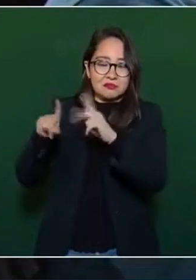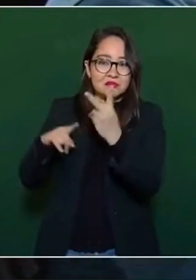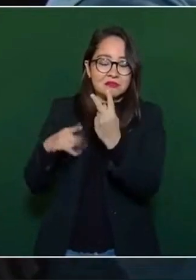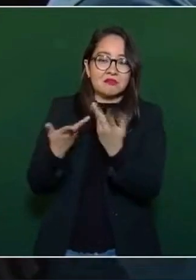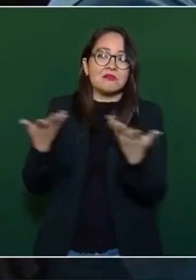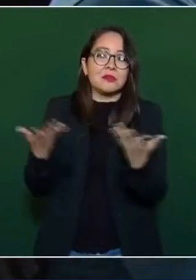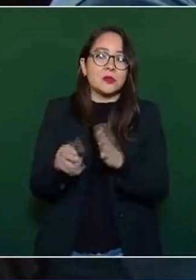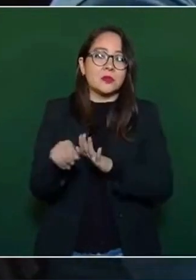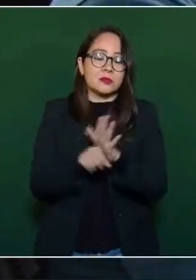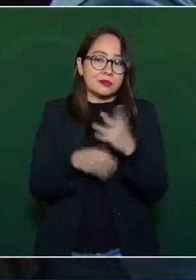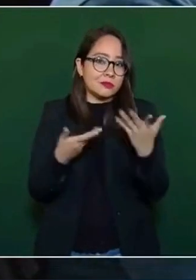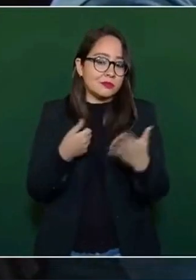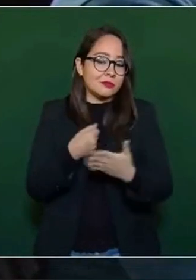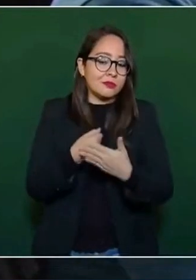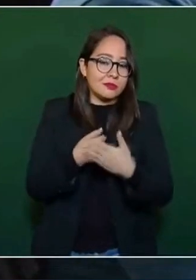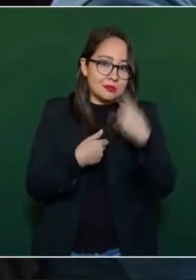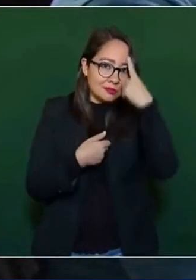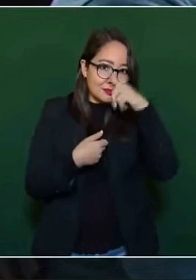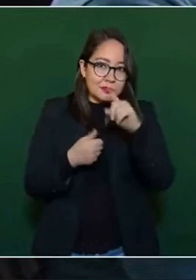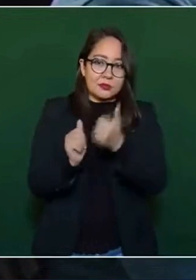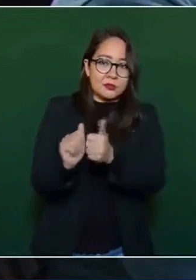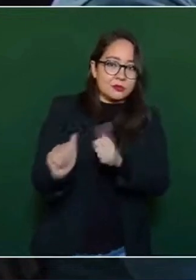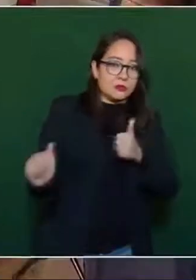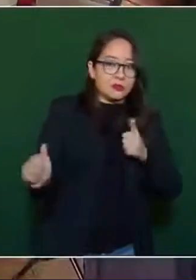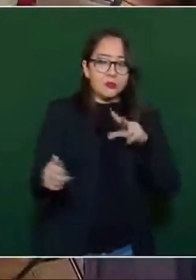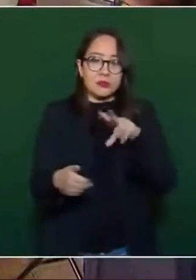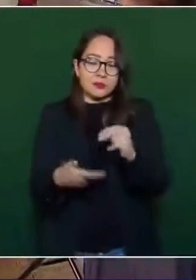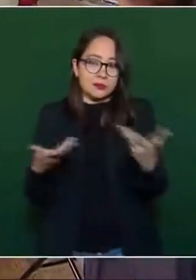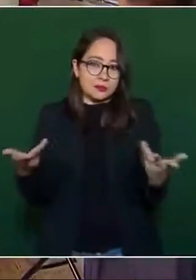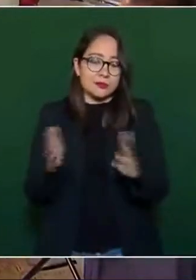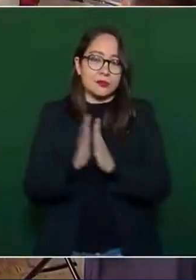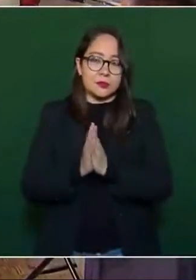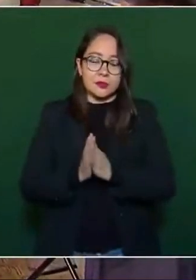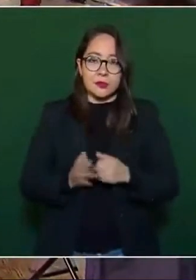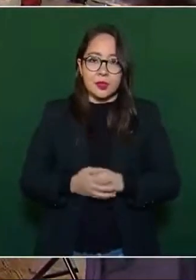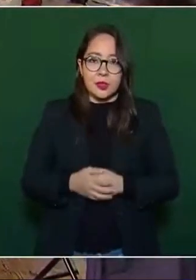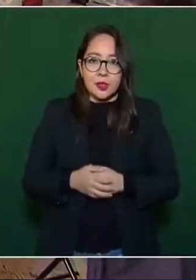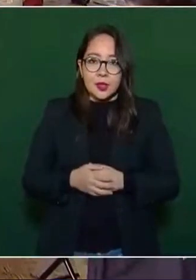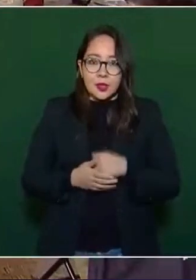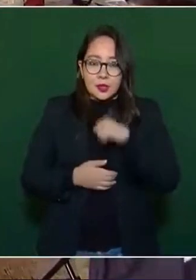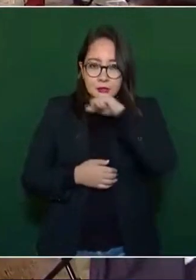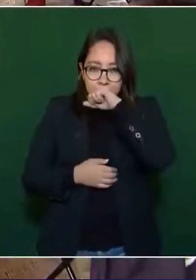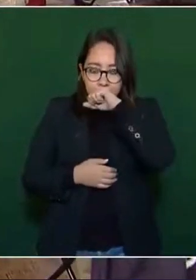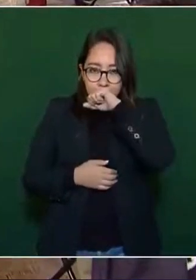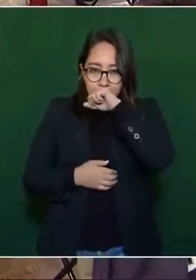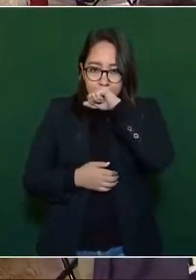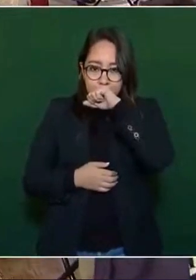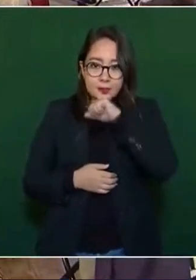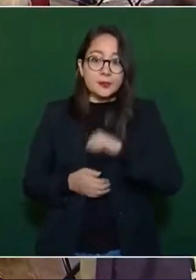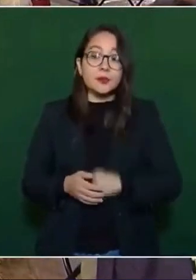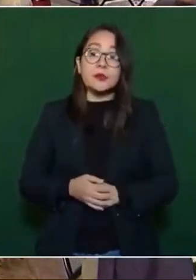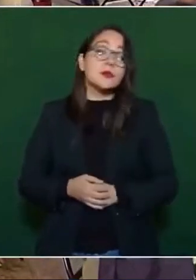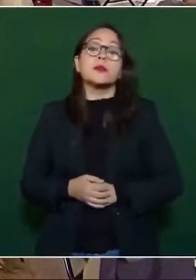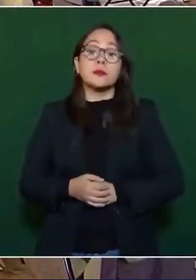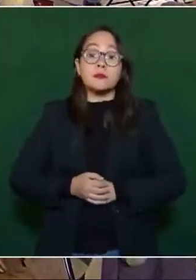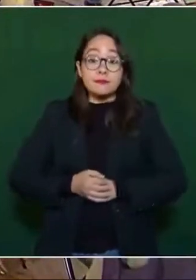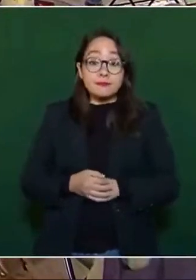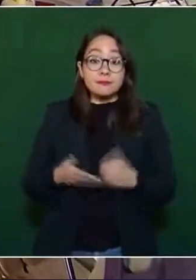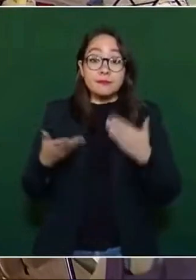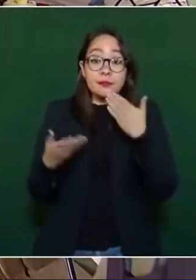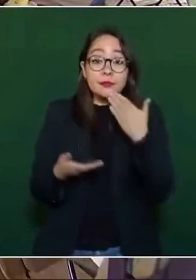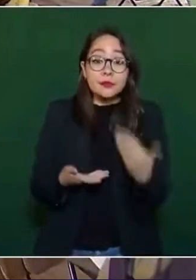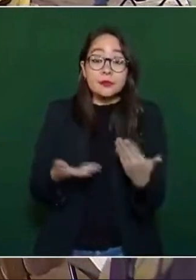se va a hacer para que ellos no tengan este atraso en el próximo inicio a clases? Bueno, donde no hay